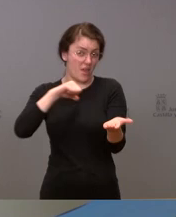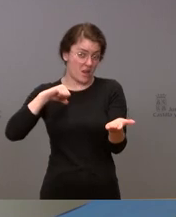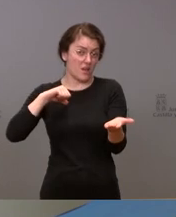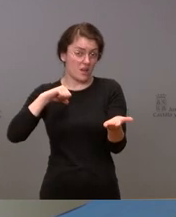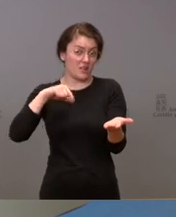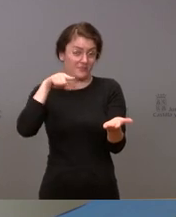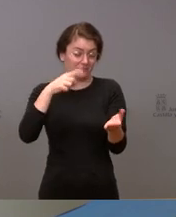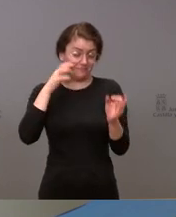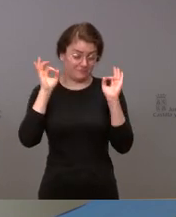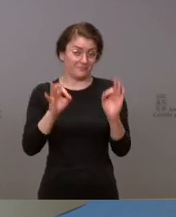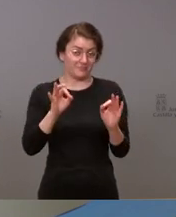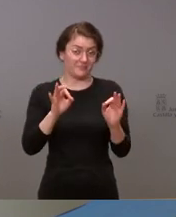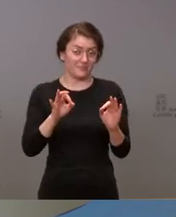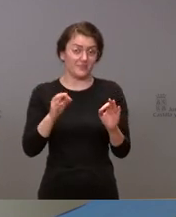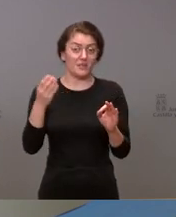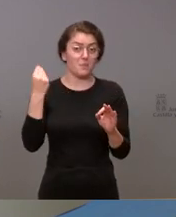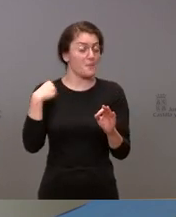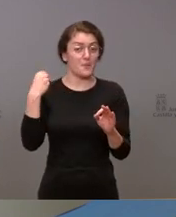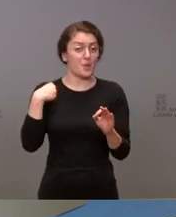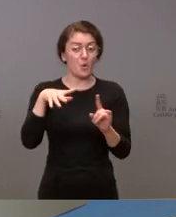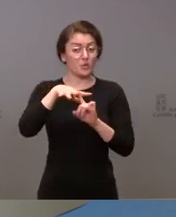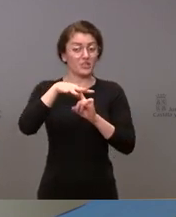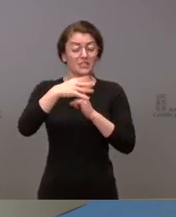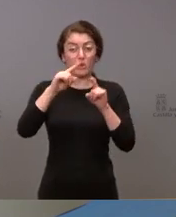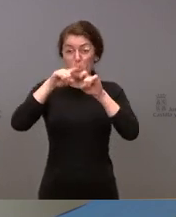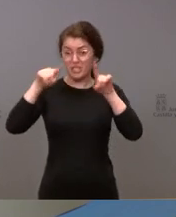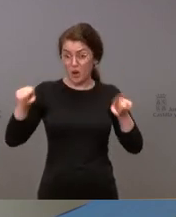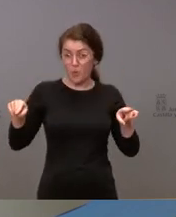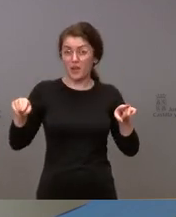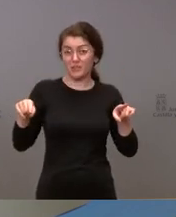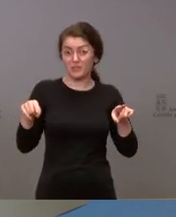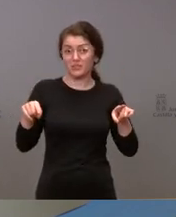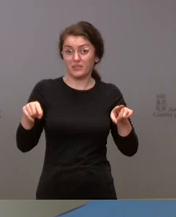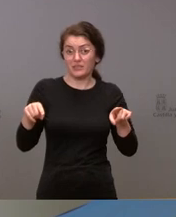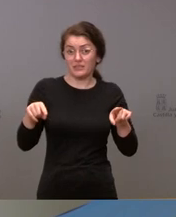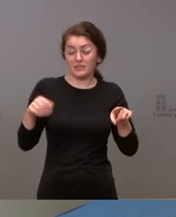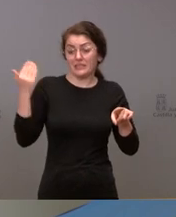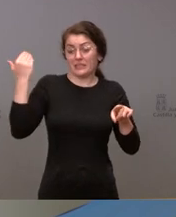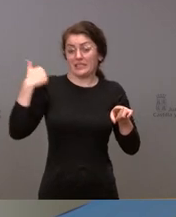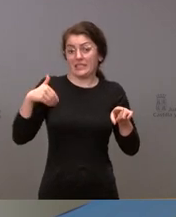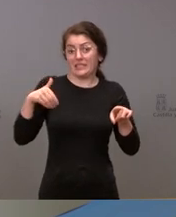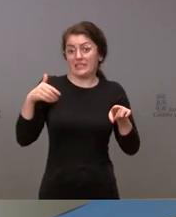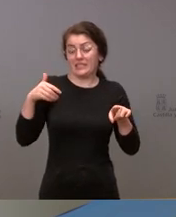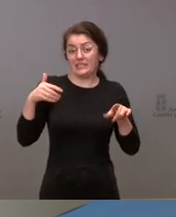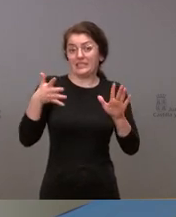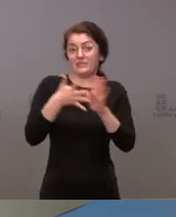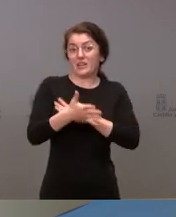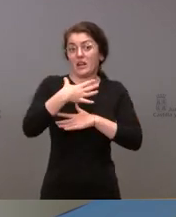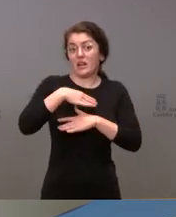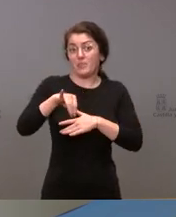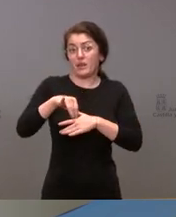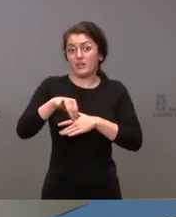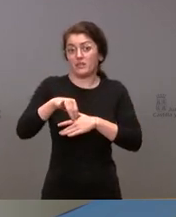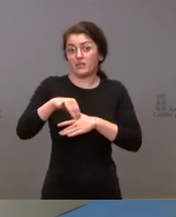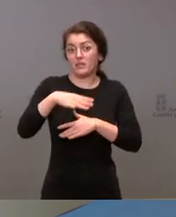que evidentemente como ha sucedido en el caso de Segovia que entrará en disposición cuando entre en disposición para evitar el